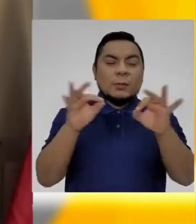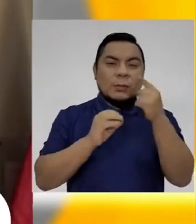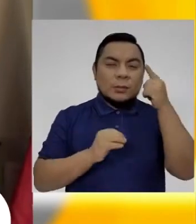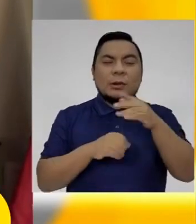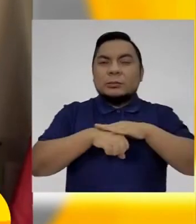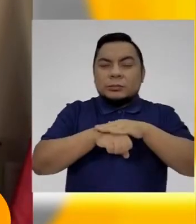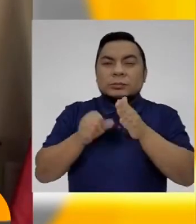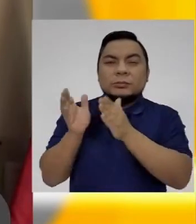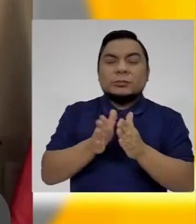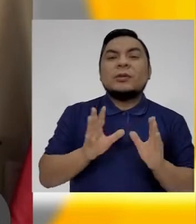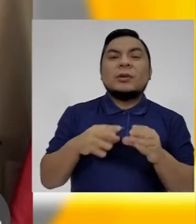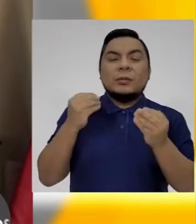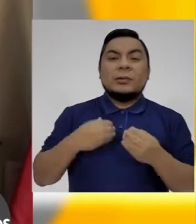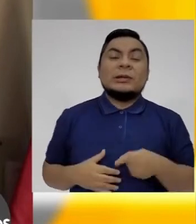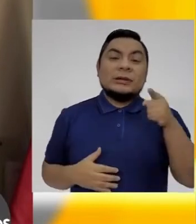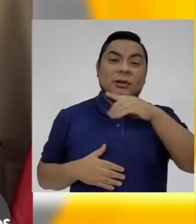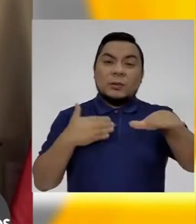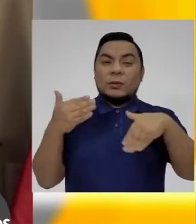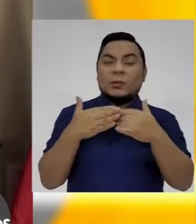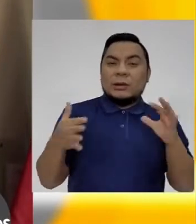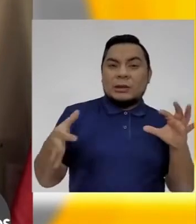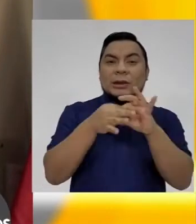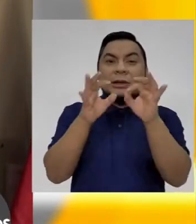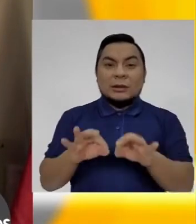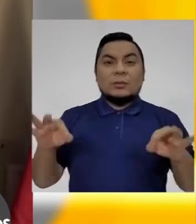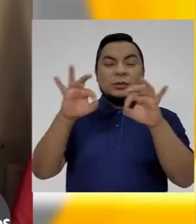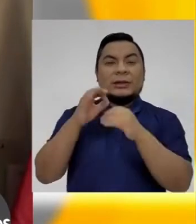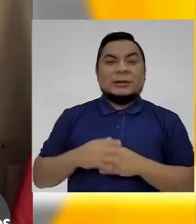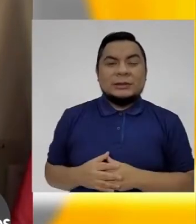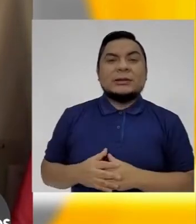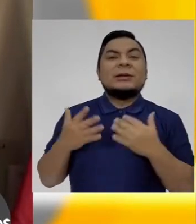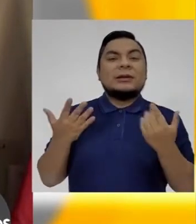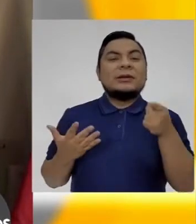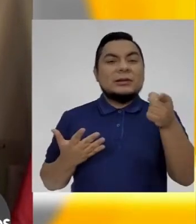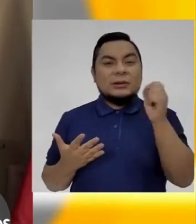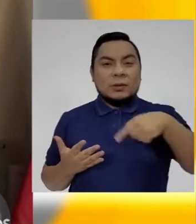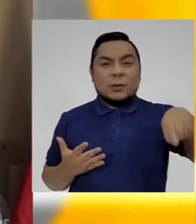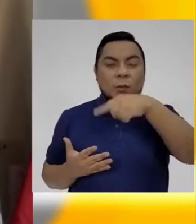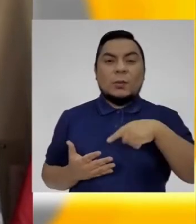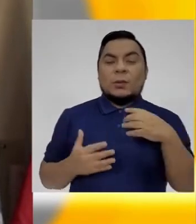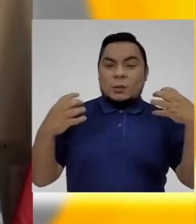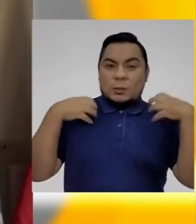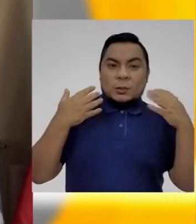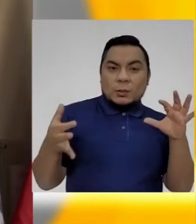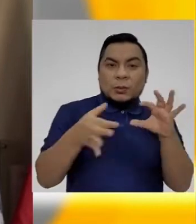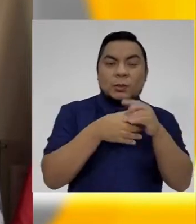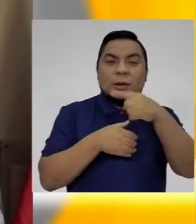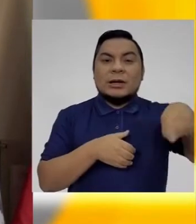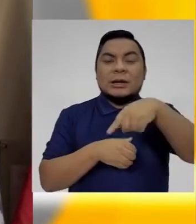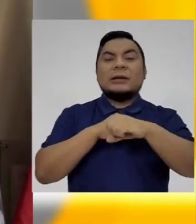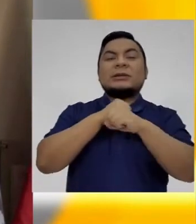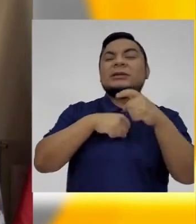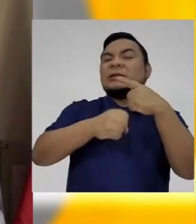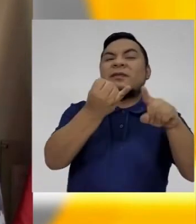nivel estratégico, porque cierra una alianza muy importante de coorden estratégico entre dos